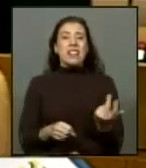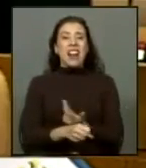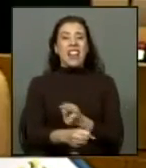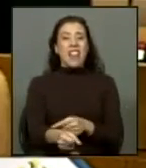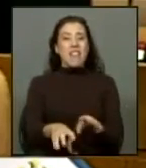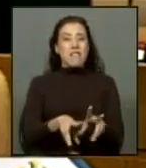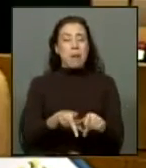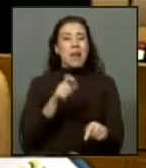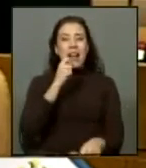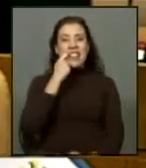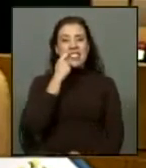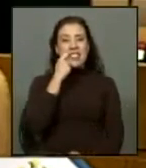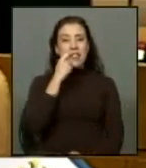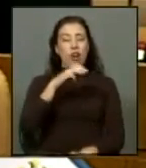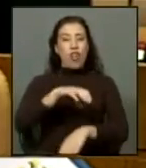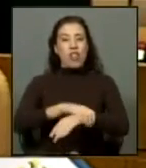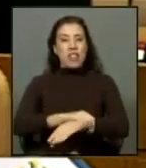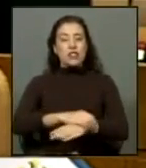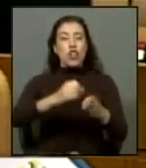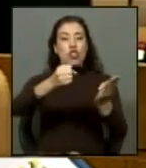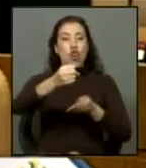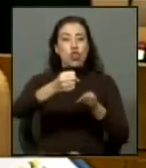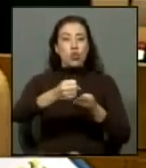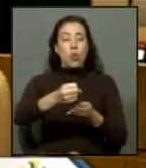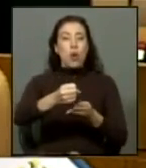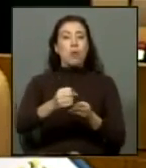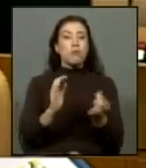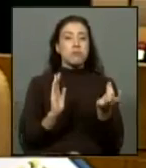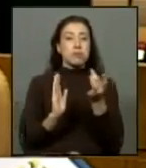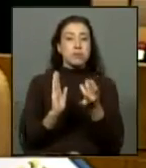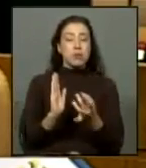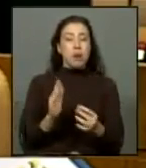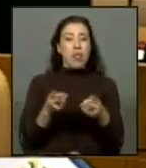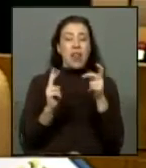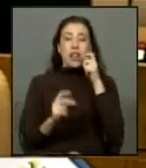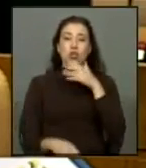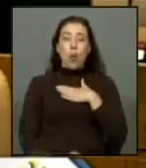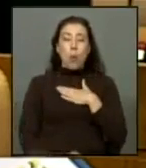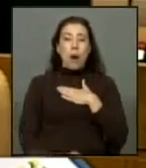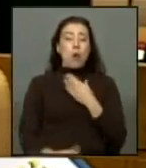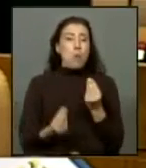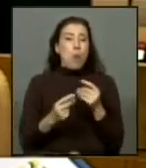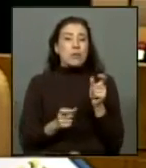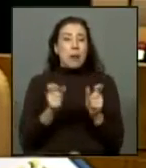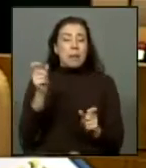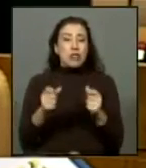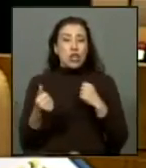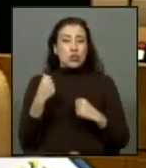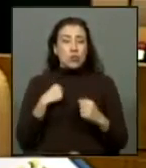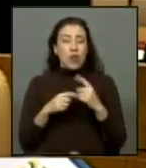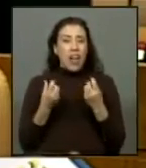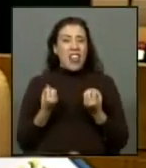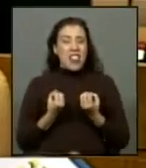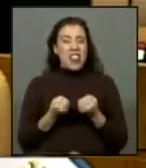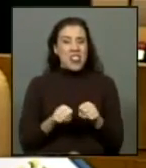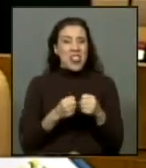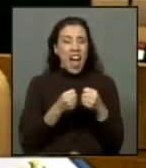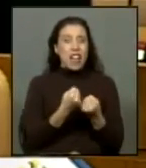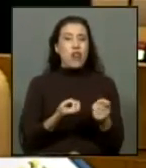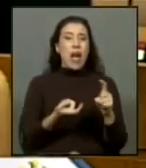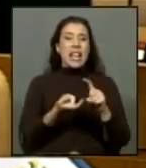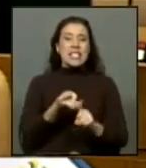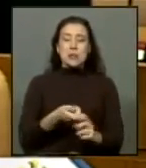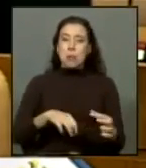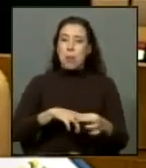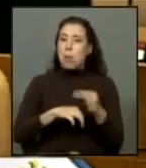familiar que implicó la detención la tortura las violaciones a los derechos humanos que fueron sometidas muchas personas el daño que provocó eso en esposas